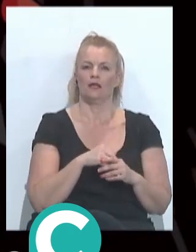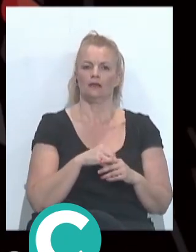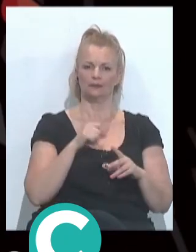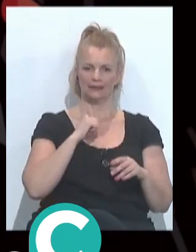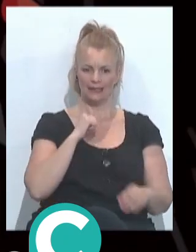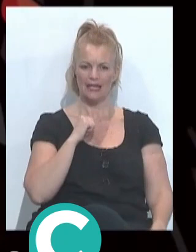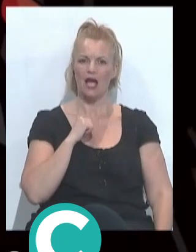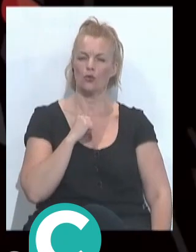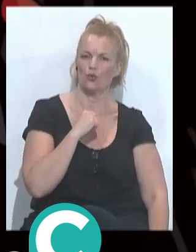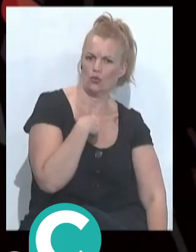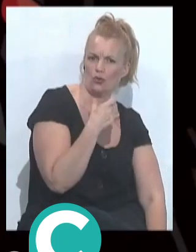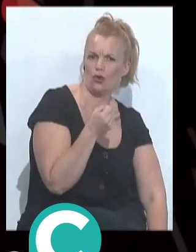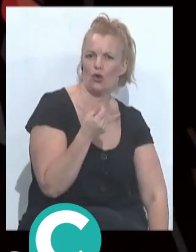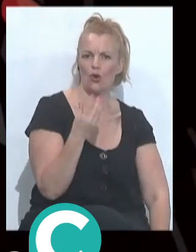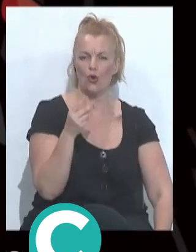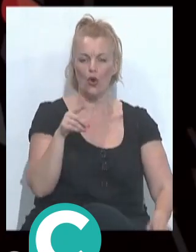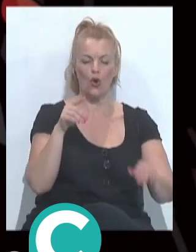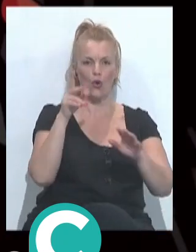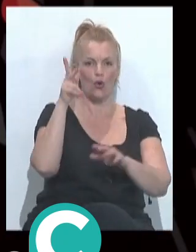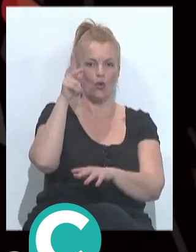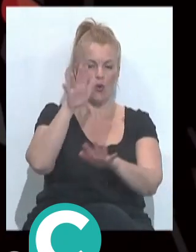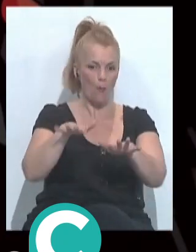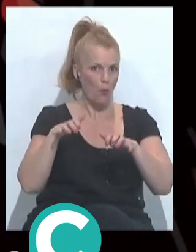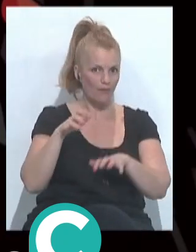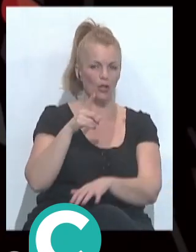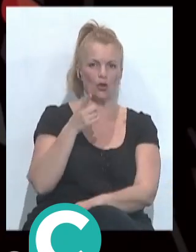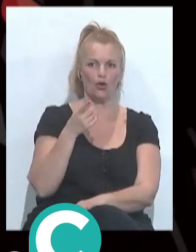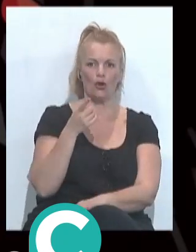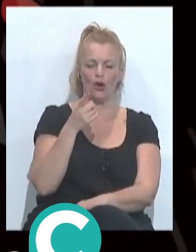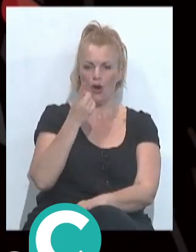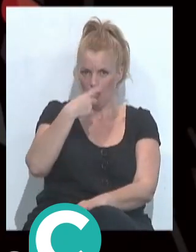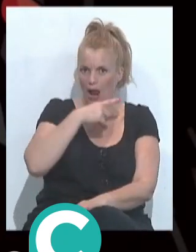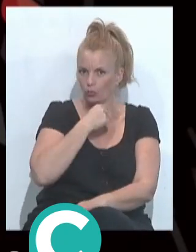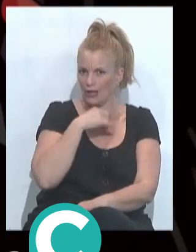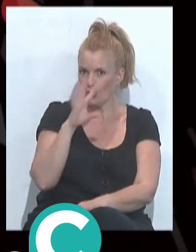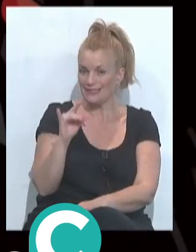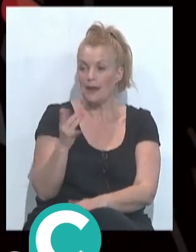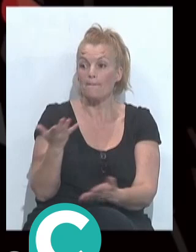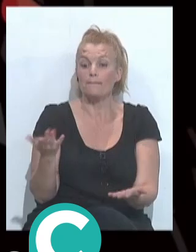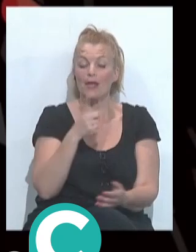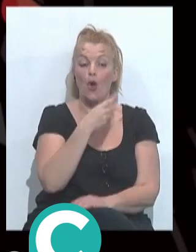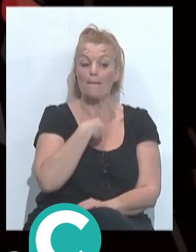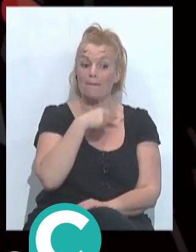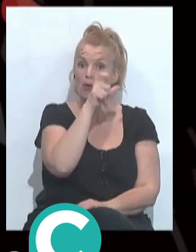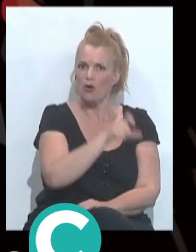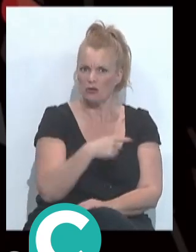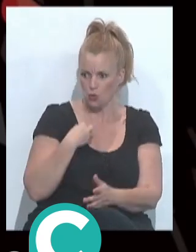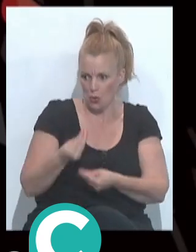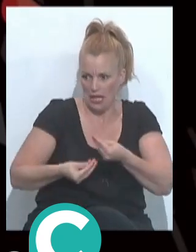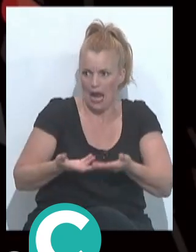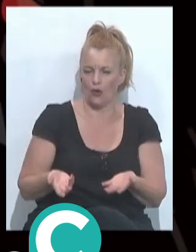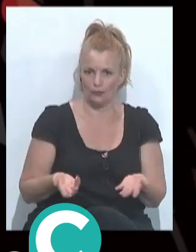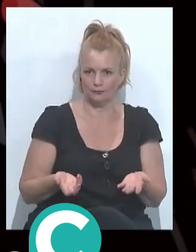su repercusión y su con el público pues ha estado ahí evidentemente y no vamos a descubrir ahora pero es verdad que él mismo decía yo ¿qué hago?